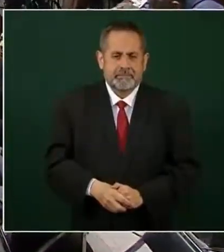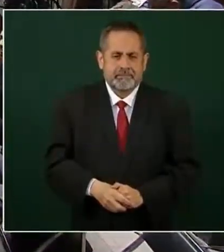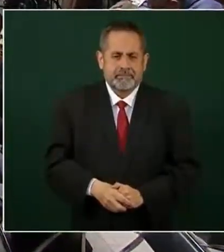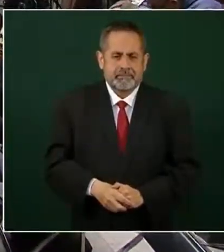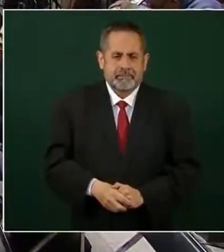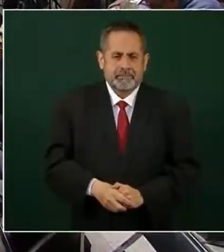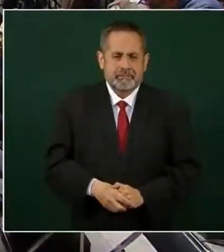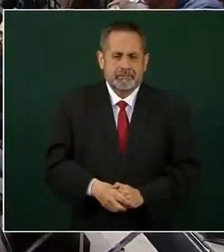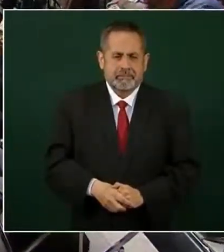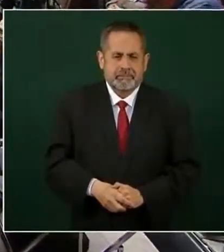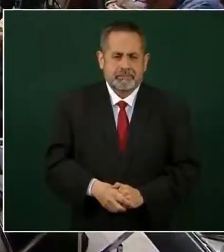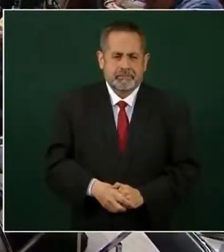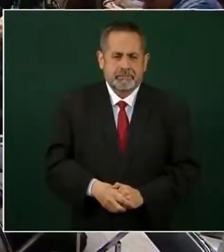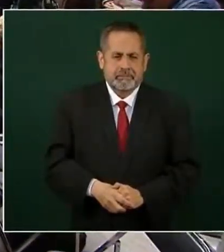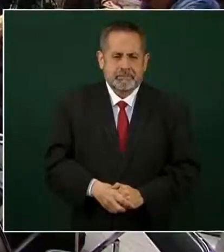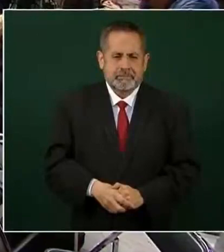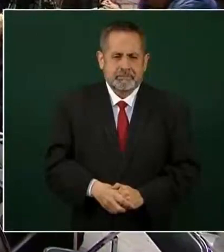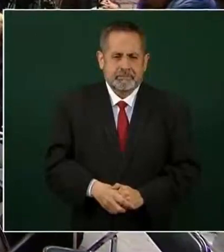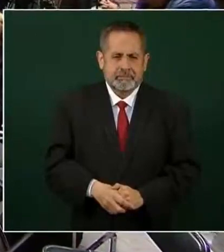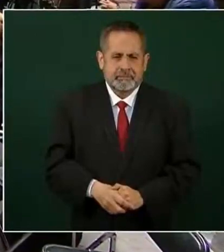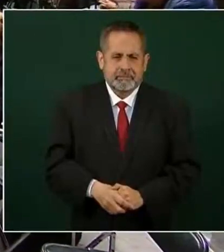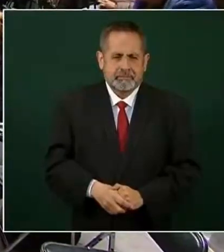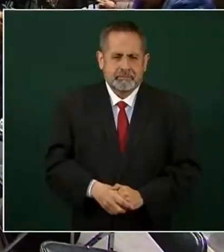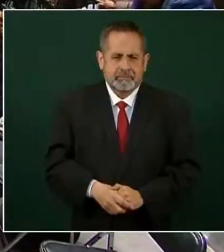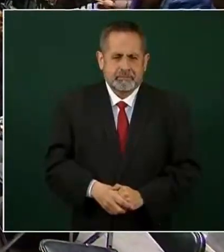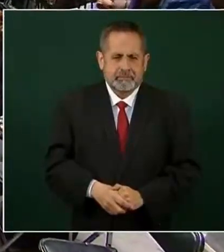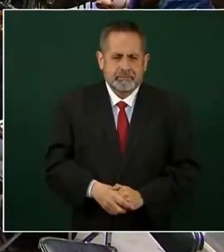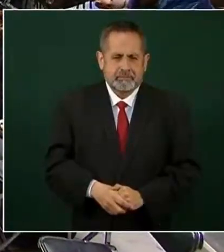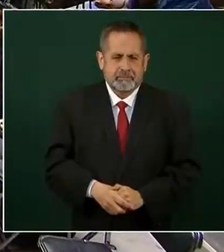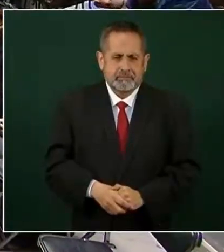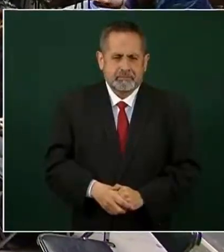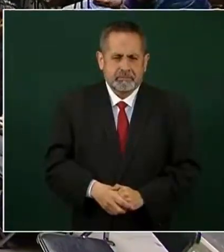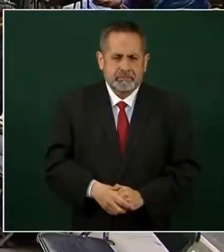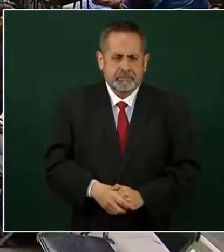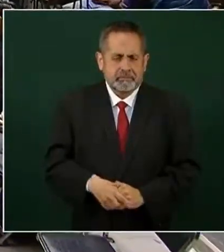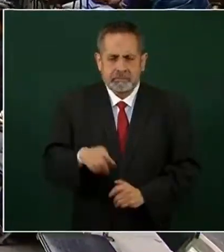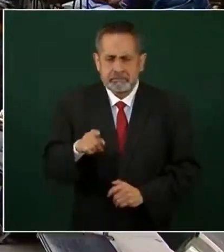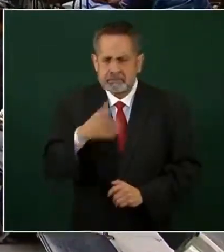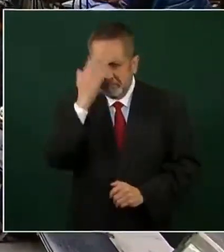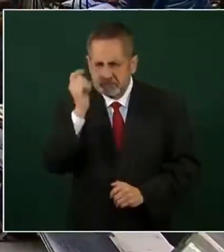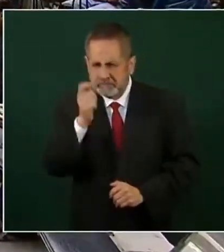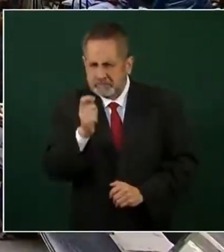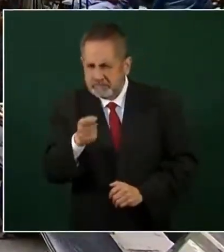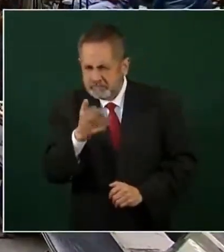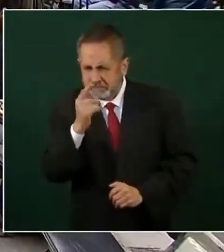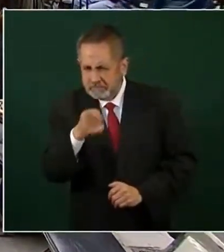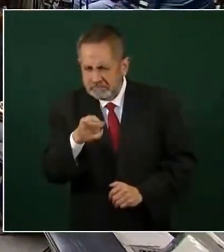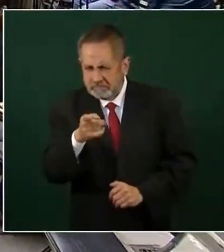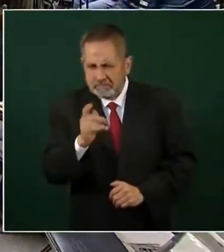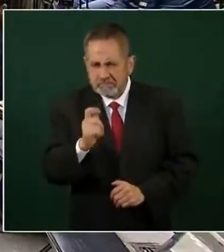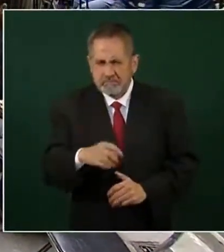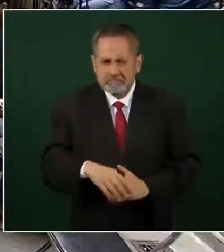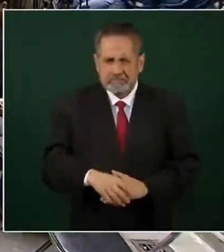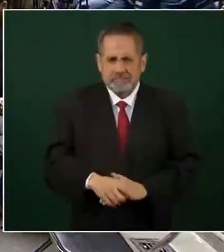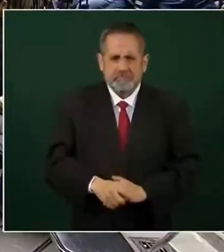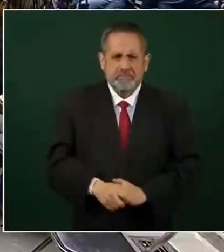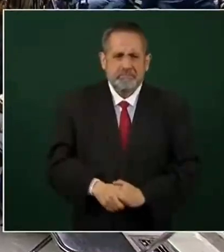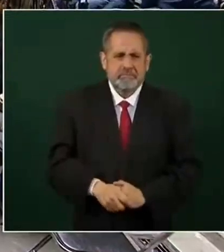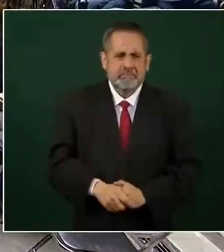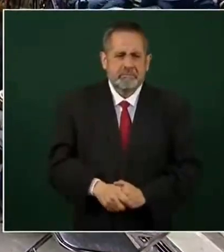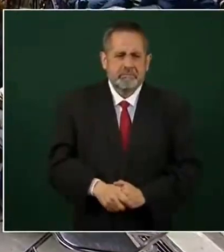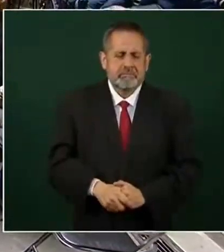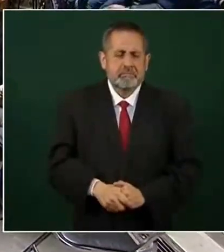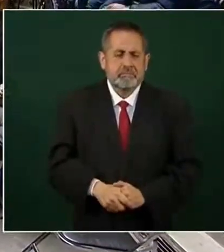¿Está a favor de la ecografía? No sé de qué se trata. Cuando se transgreden los monumentos o edificios